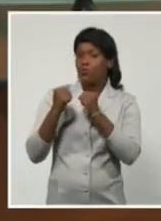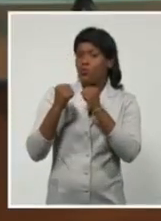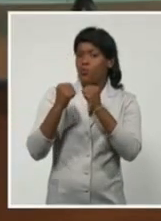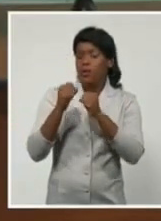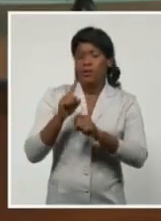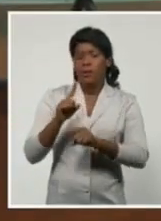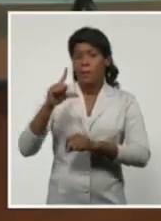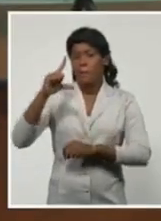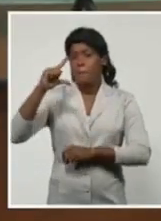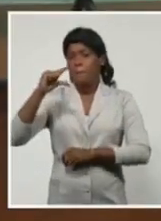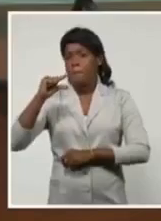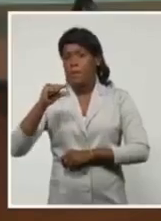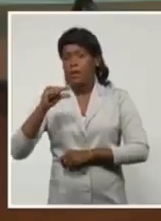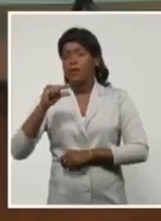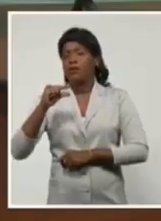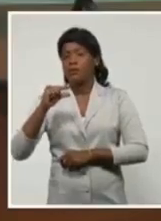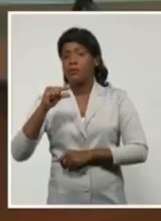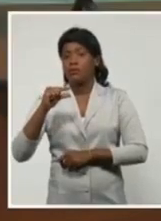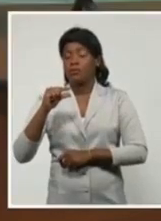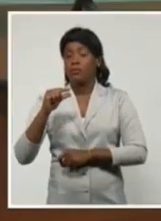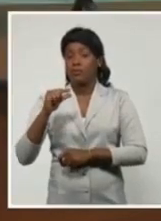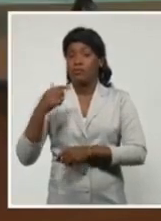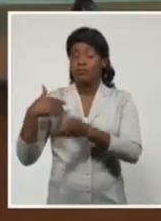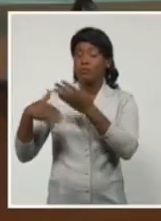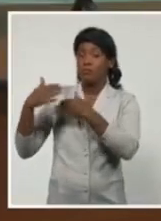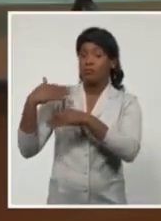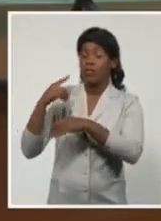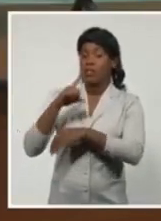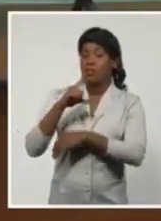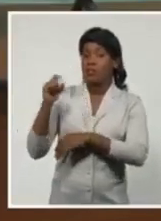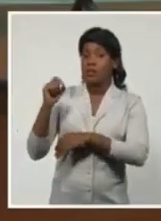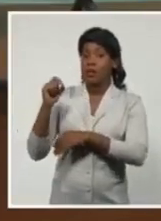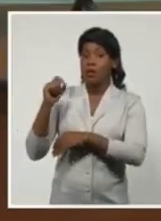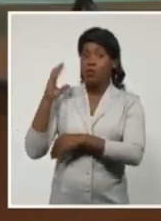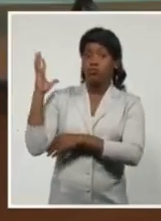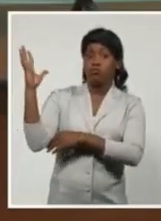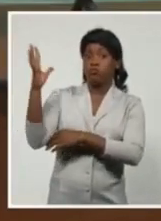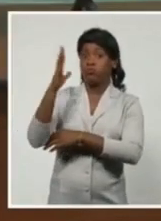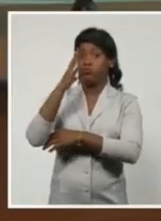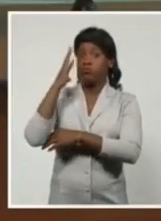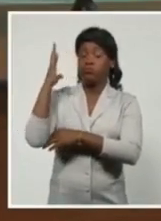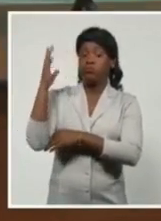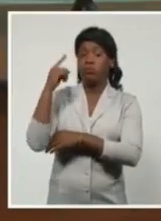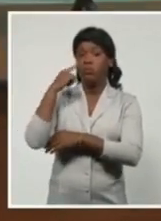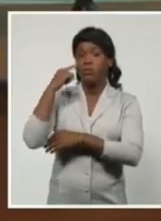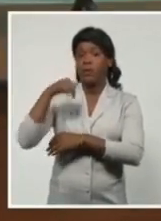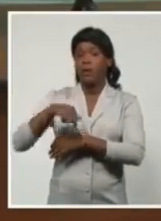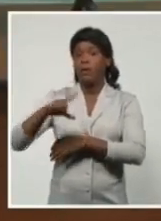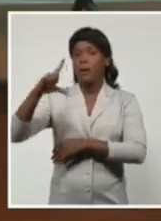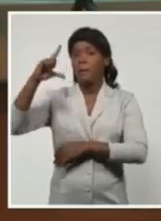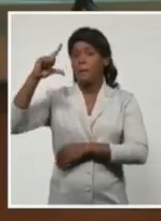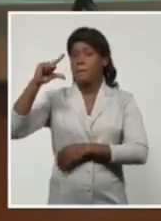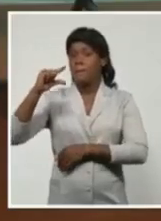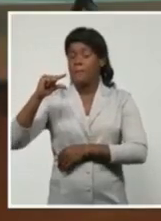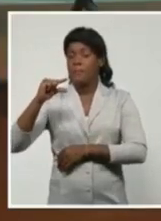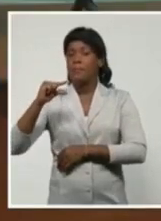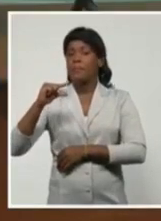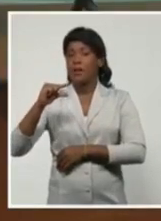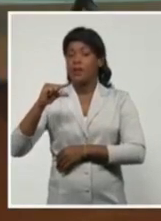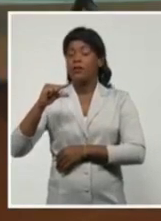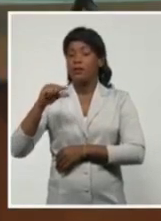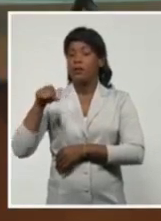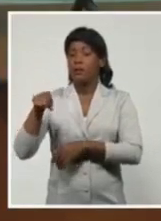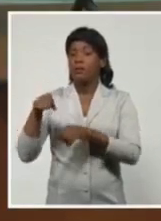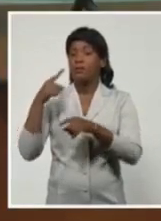ligeramente. De 100 que tenía, ahora 95 kilómetros por hora de vientos máximos sostenidos. Las rachas siguen siendo